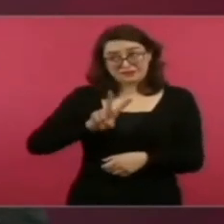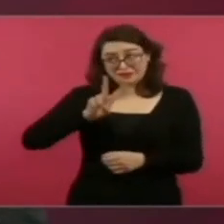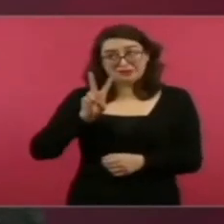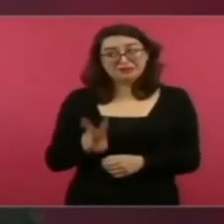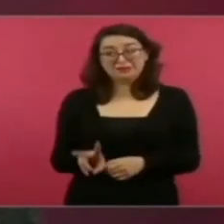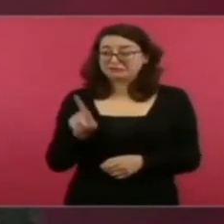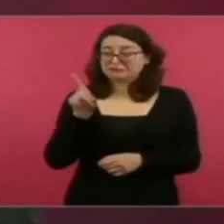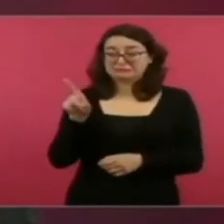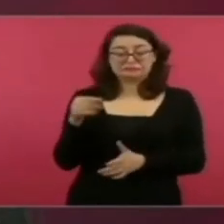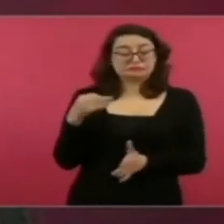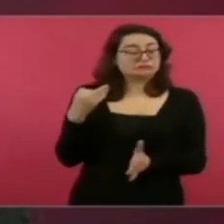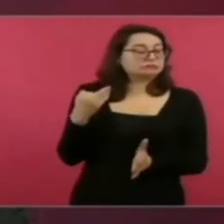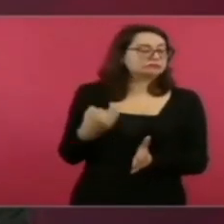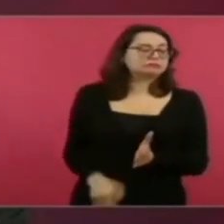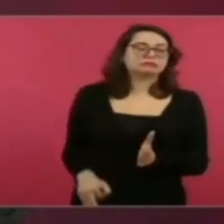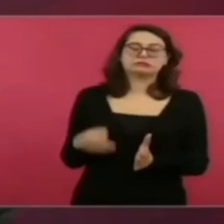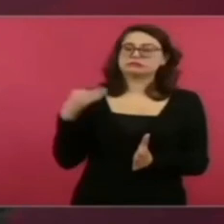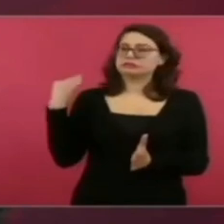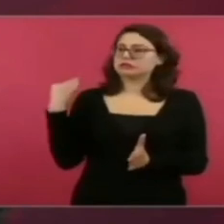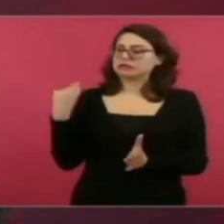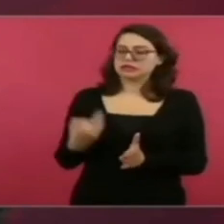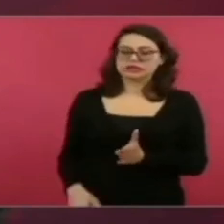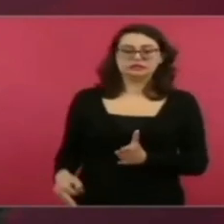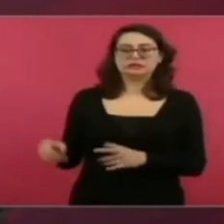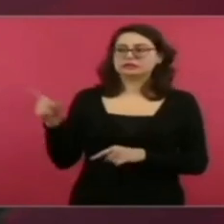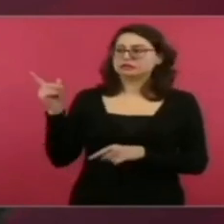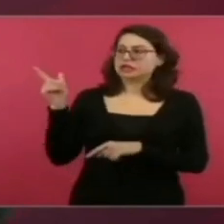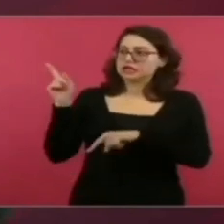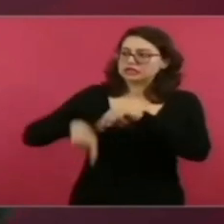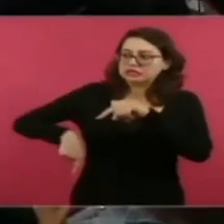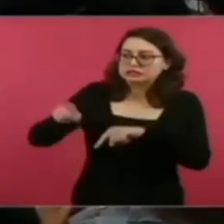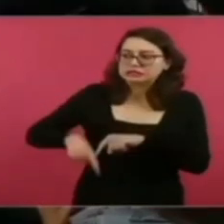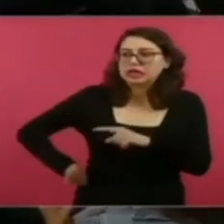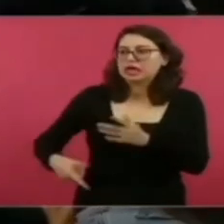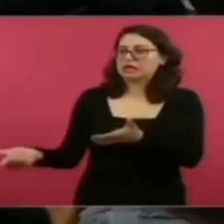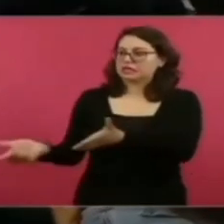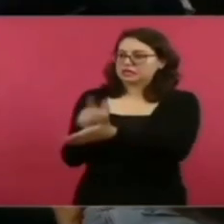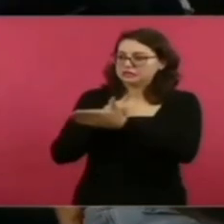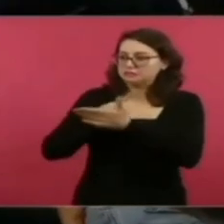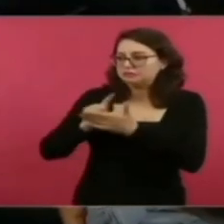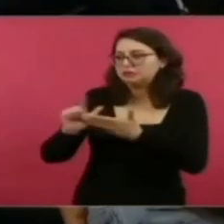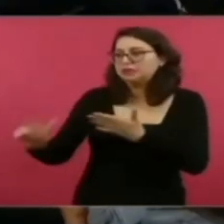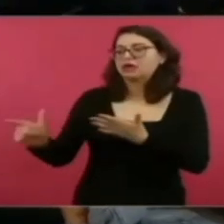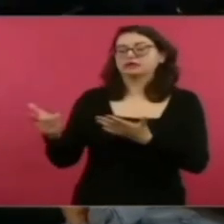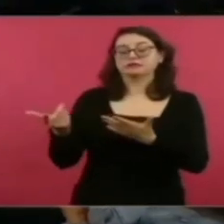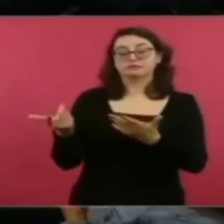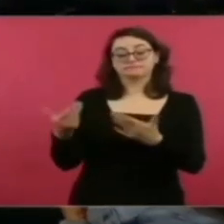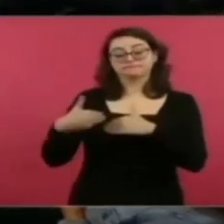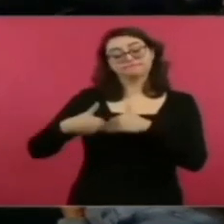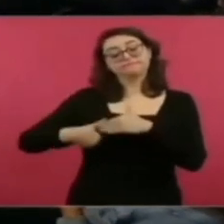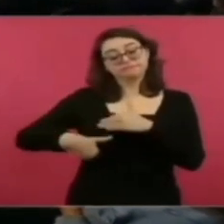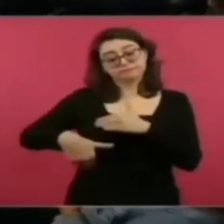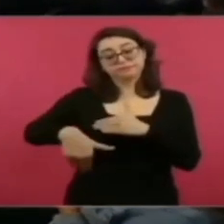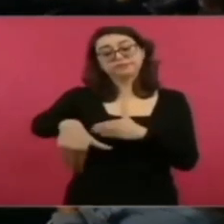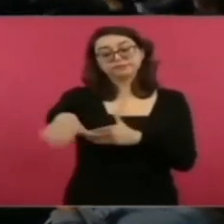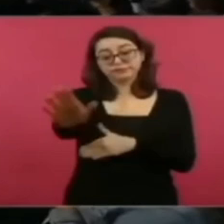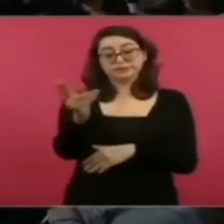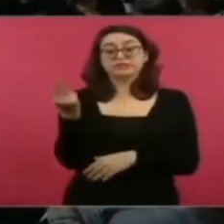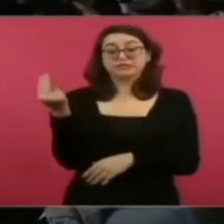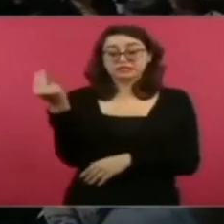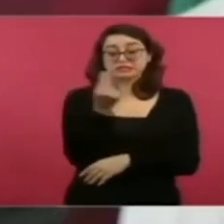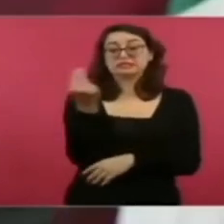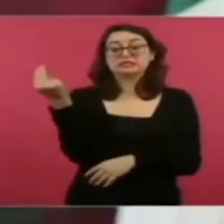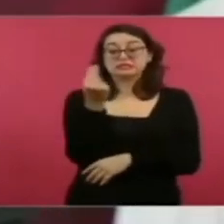seguir con esta labor, con esta tarea, con esta